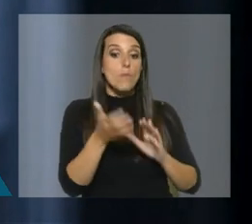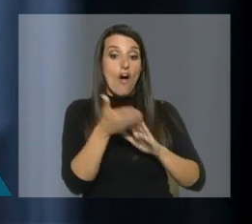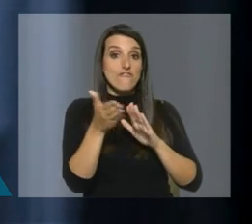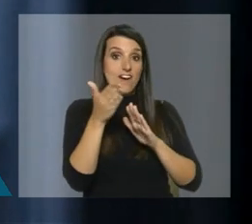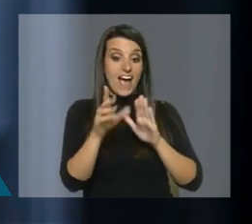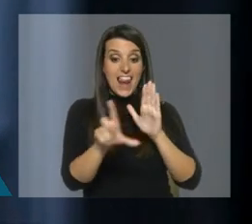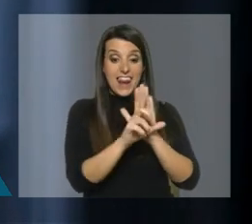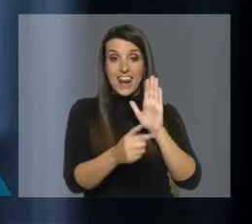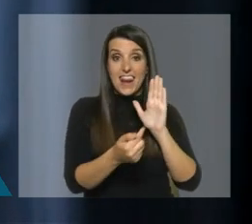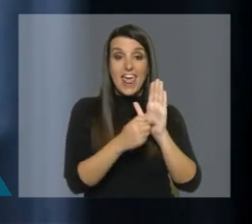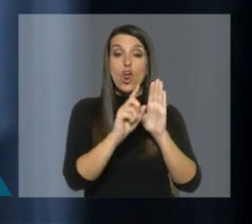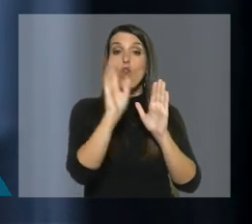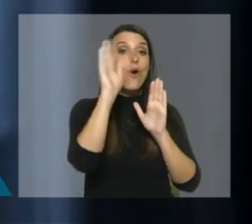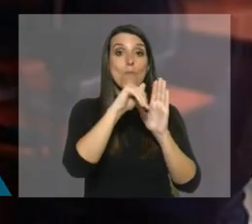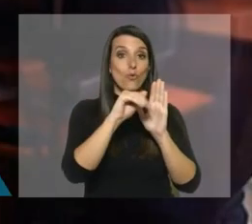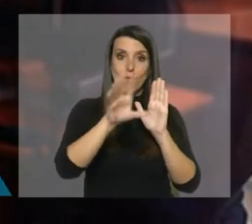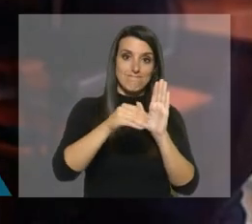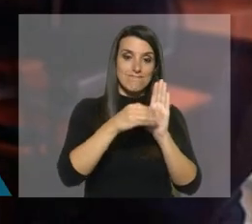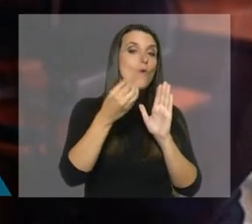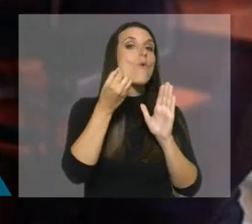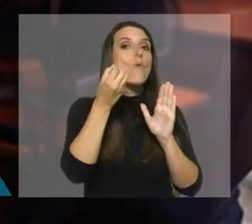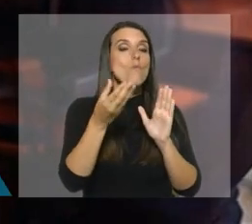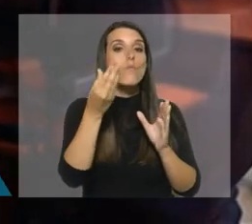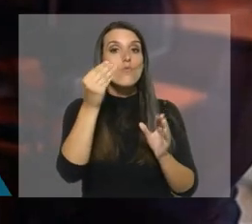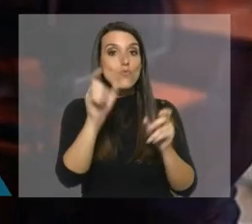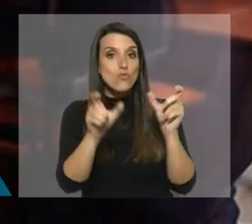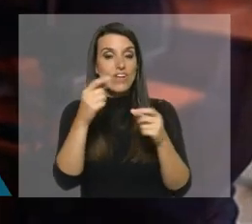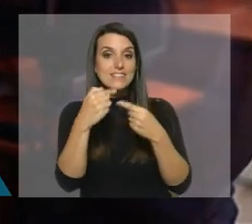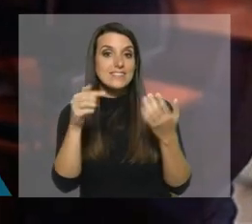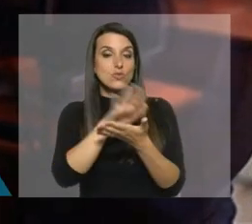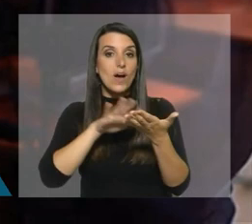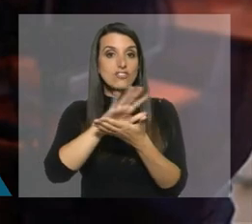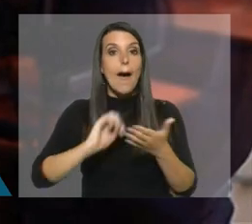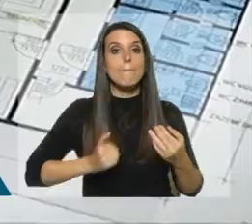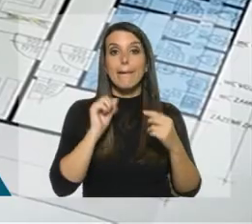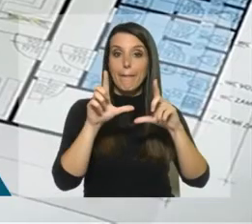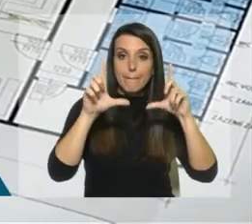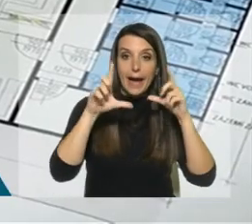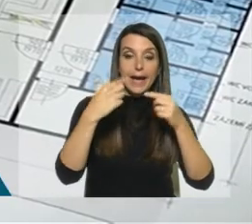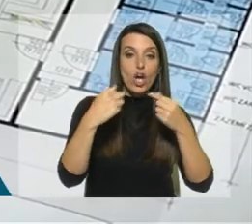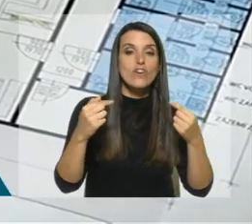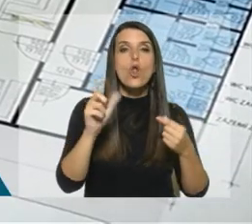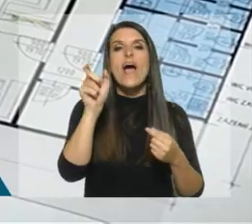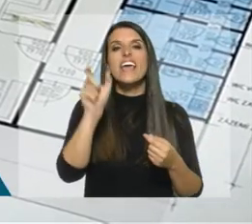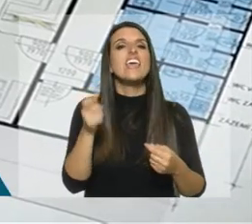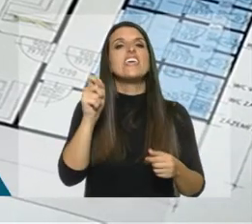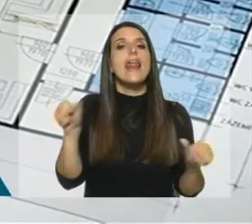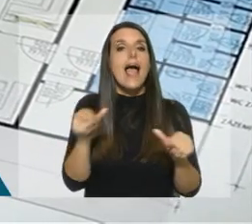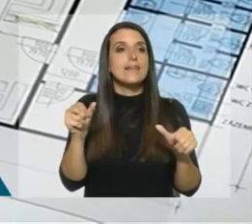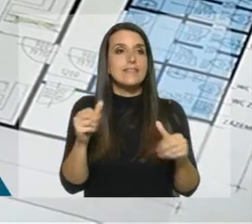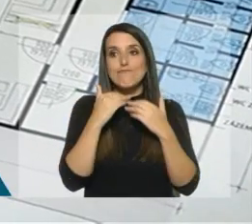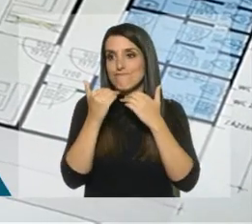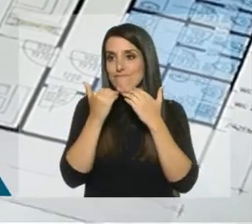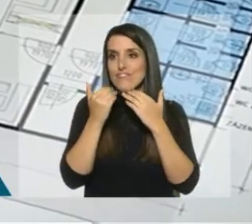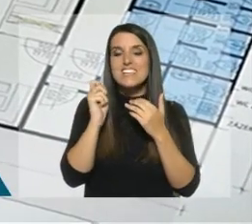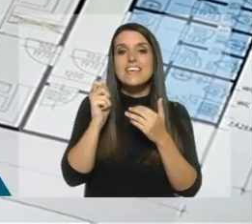legislación vigente no ha podido superar es que muchos de los hechos que suceden en internet no tienen un autor definido, que actúa en